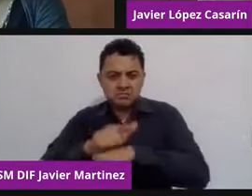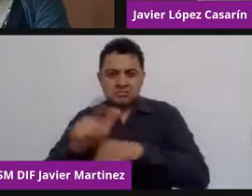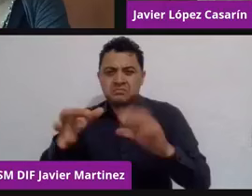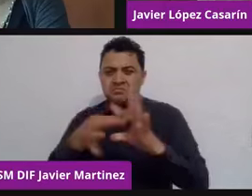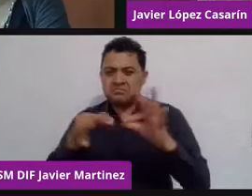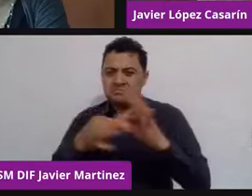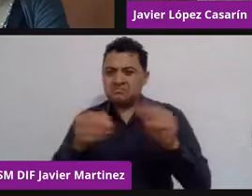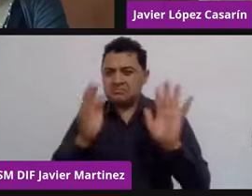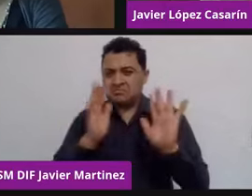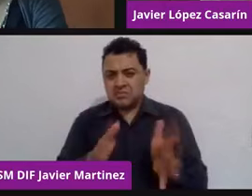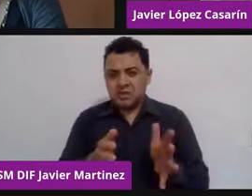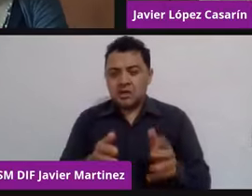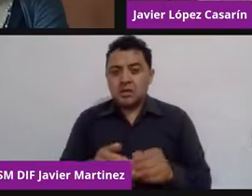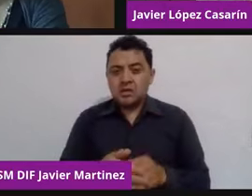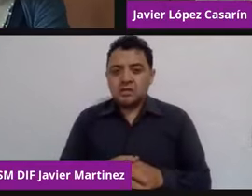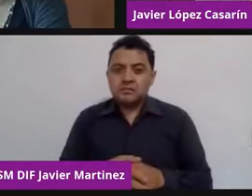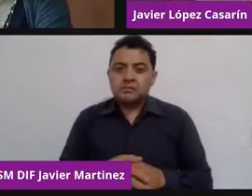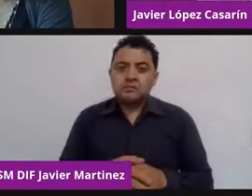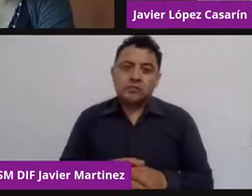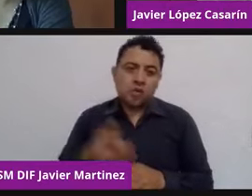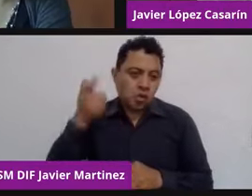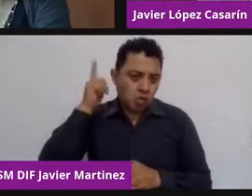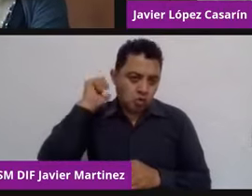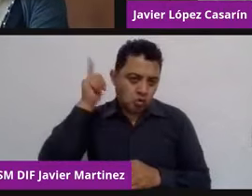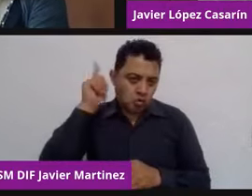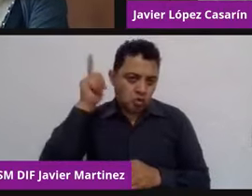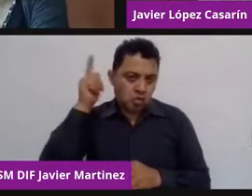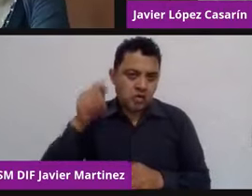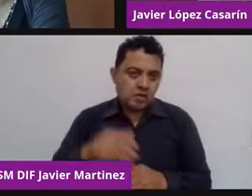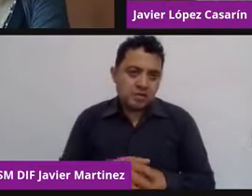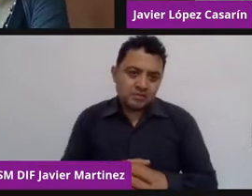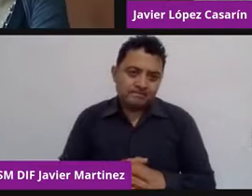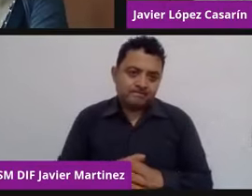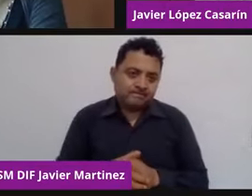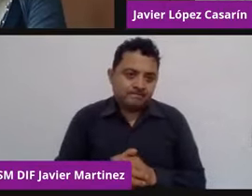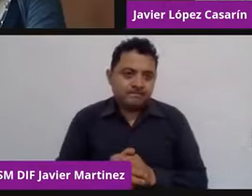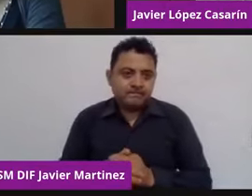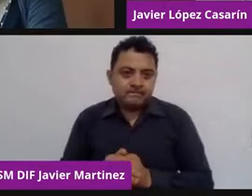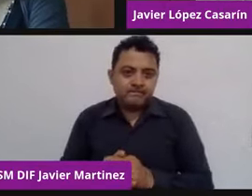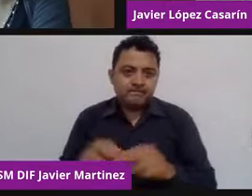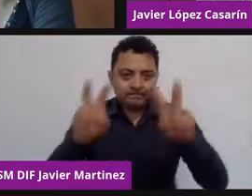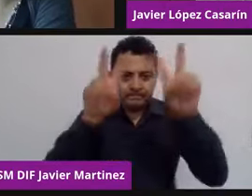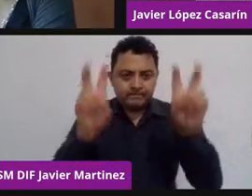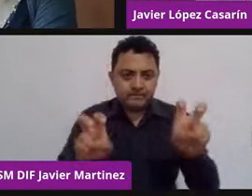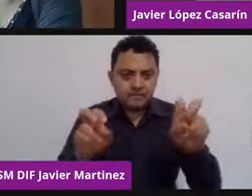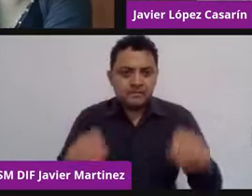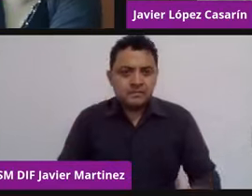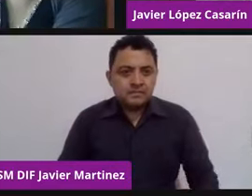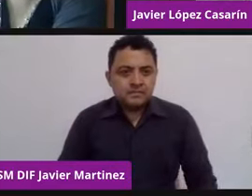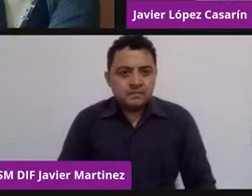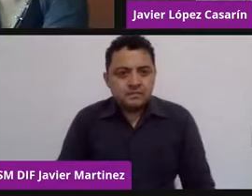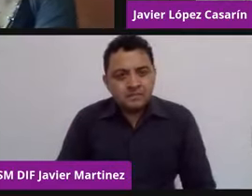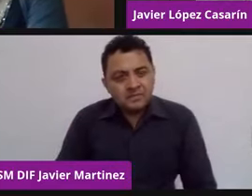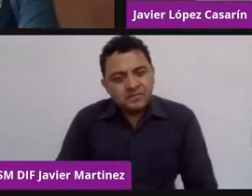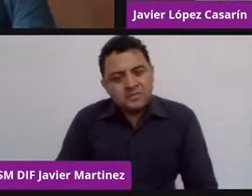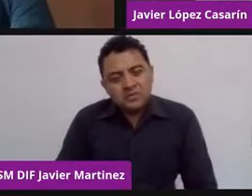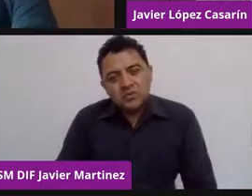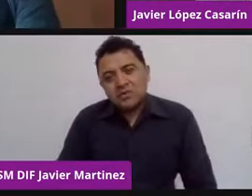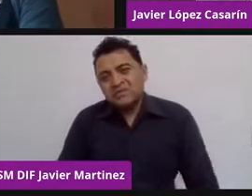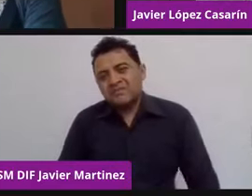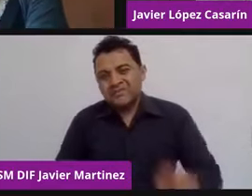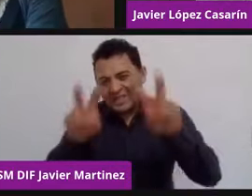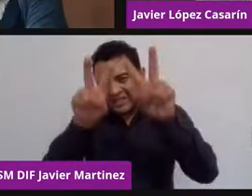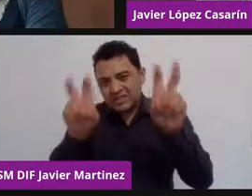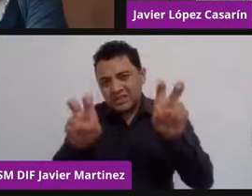Muy interesantes, muy interesantes. Ojalá y no haya anarquía en el tema, ¿no? Sería una cosa impresionante.